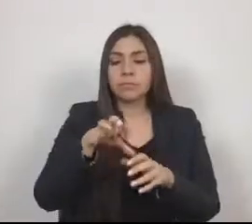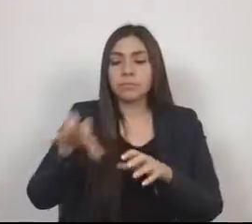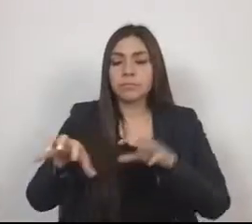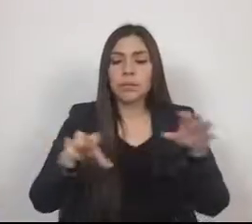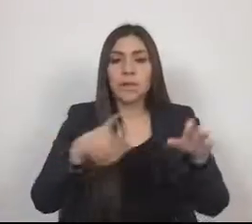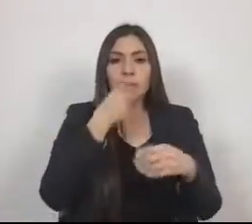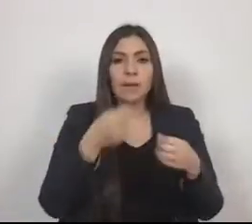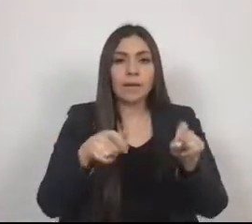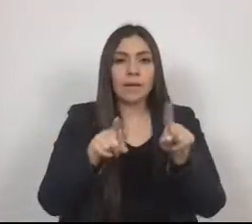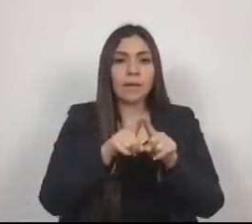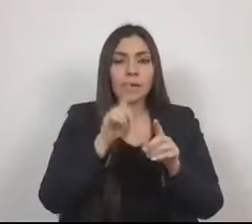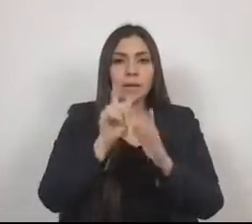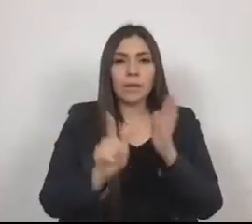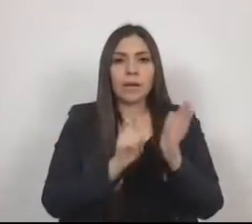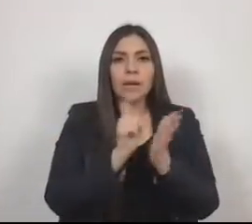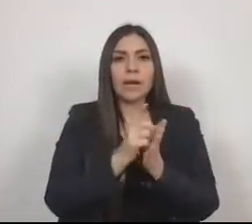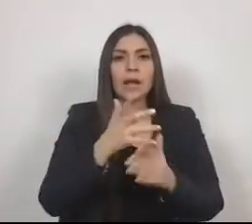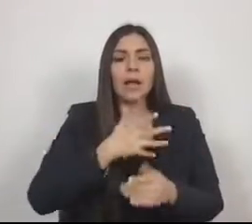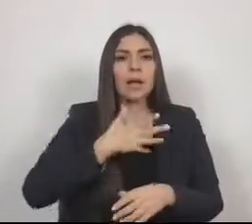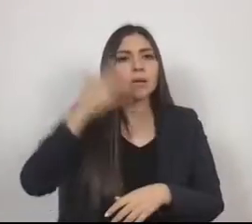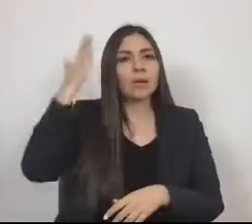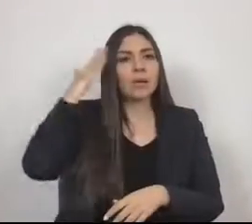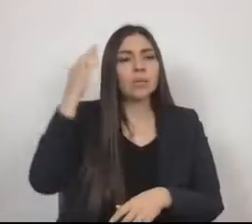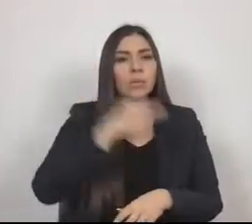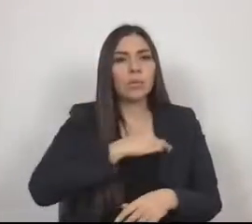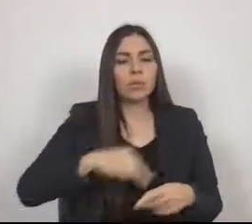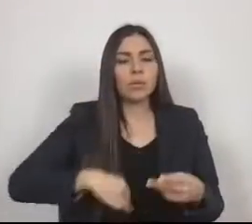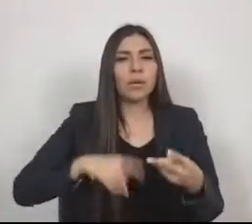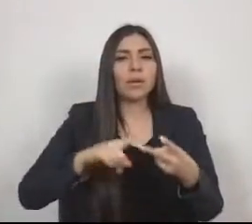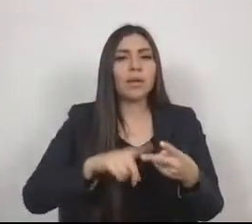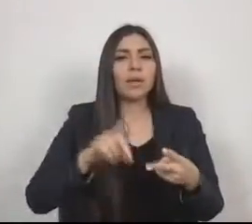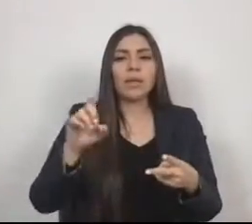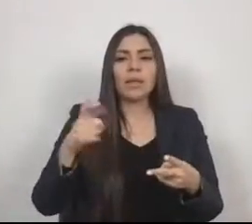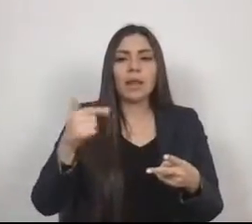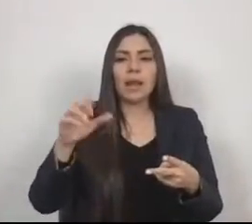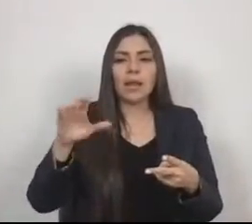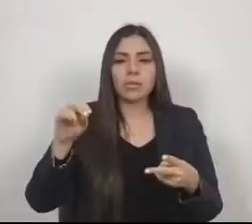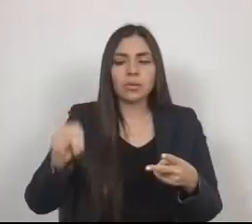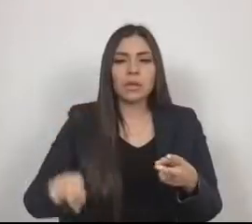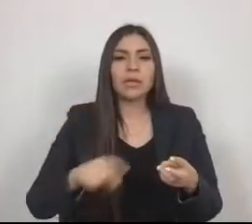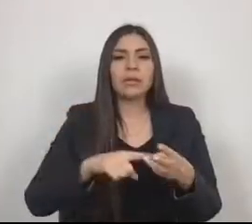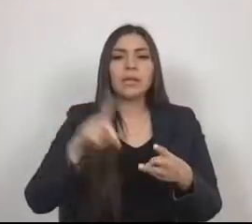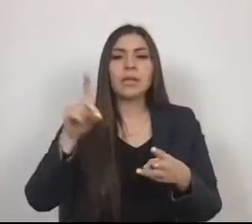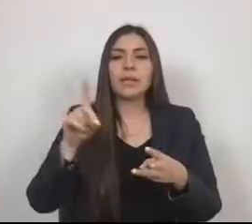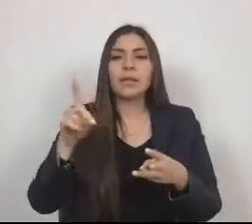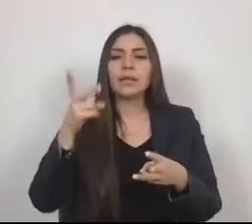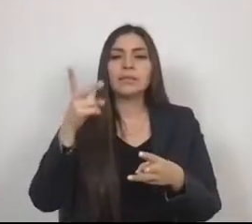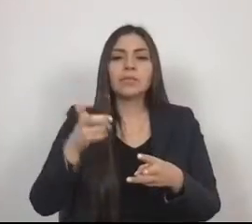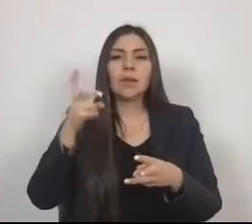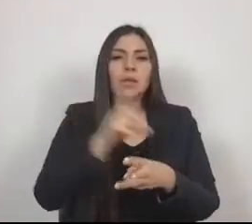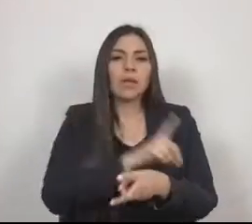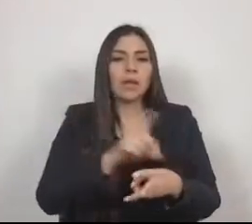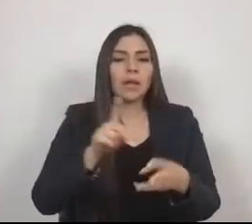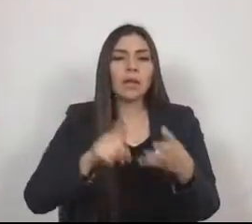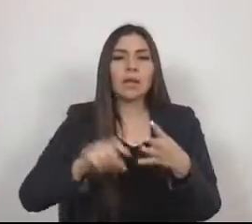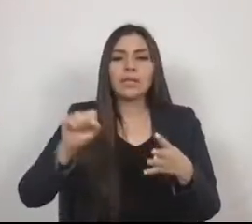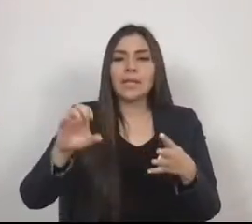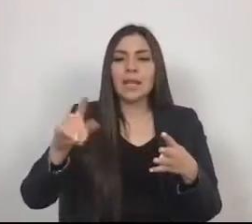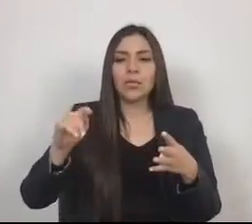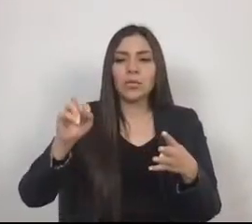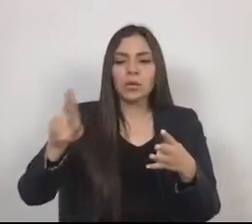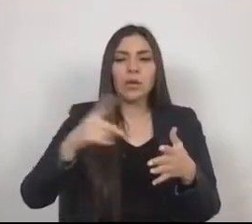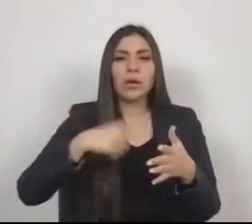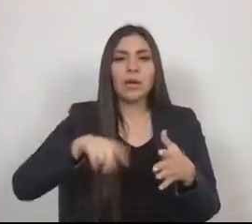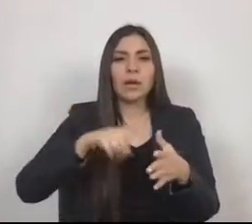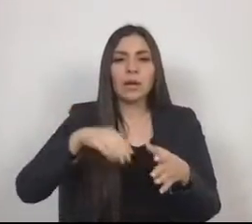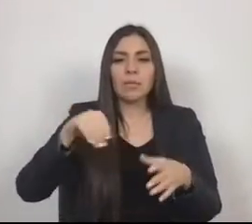por cabeceras municipales, delegaciones, subdelegaciones, colonias, sectores y manzanas, todos con la denominación